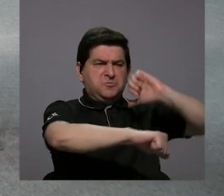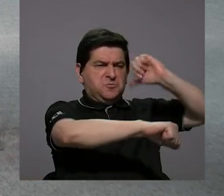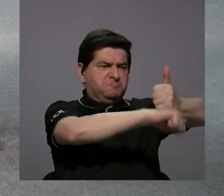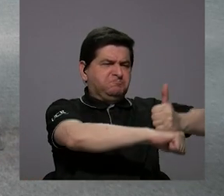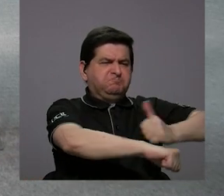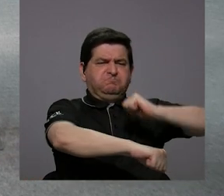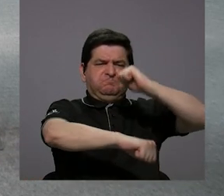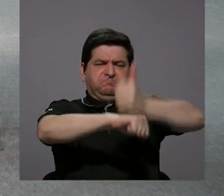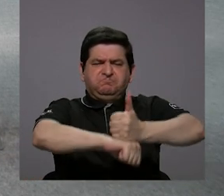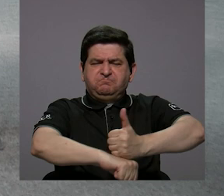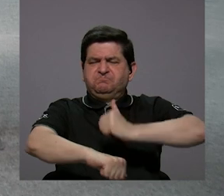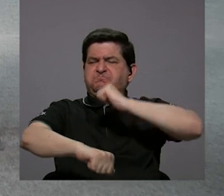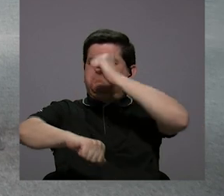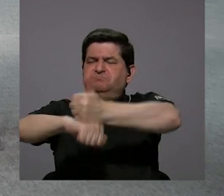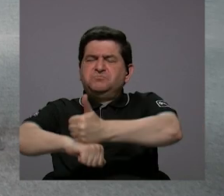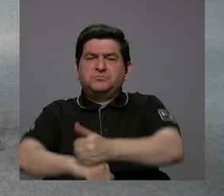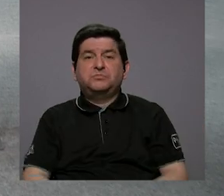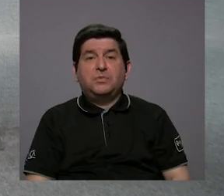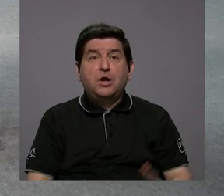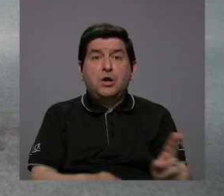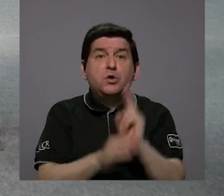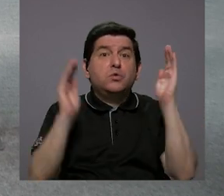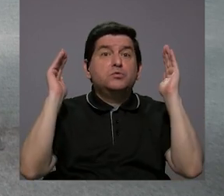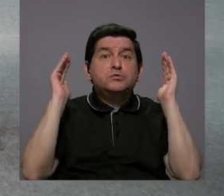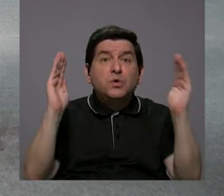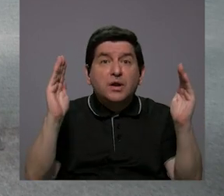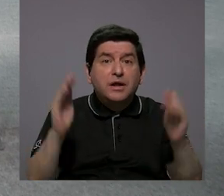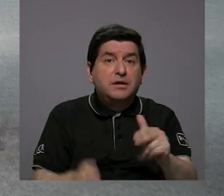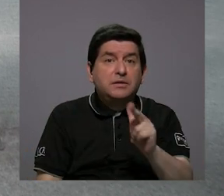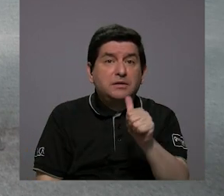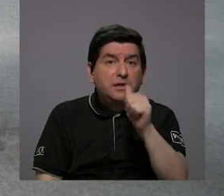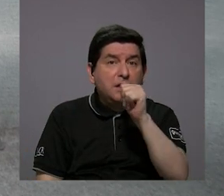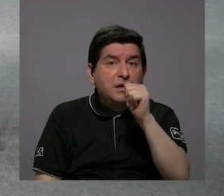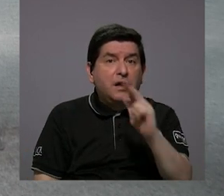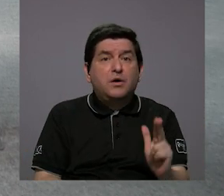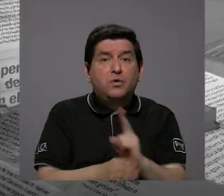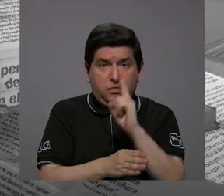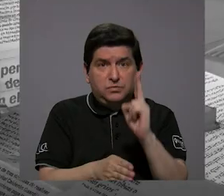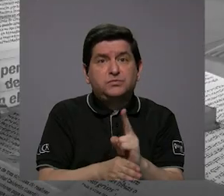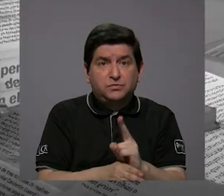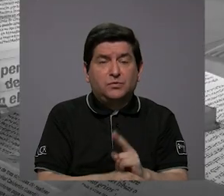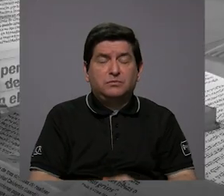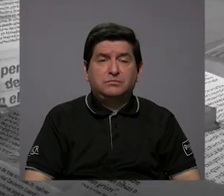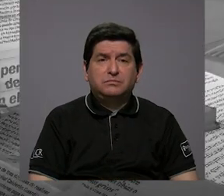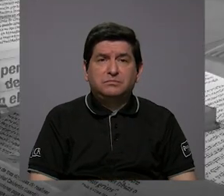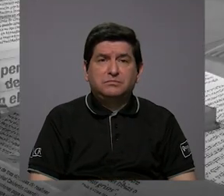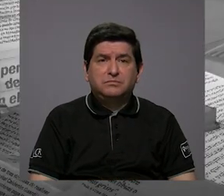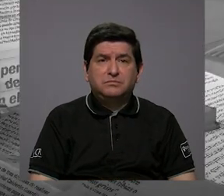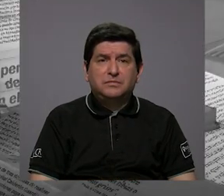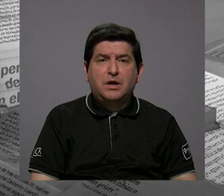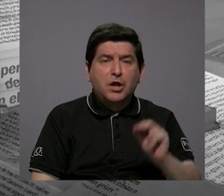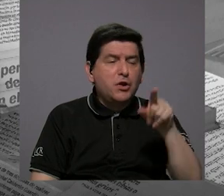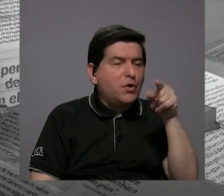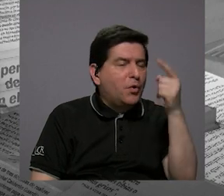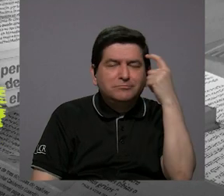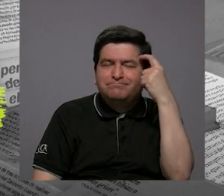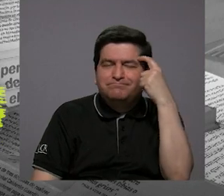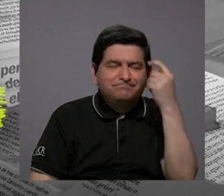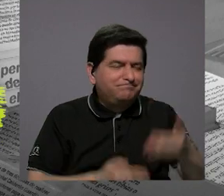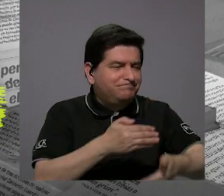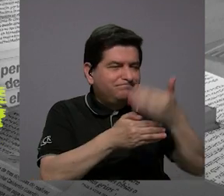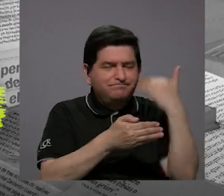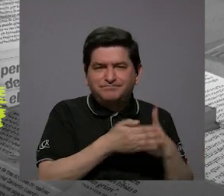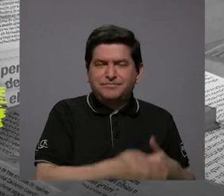instalan y hacen un uso grande del agua, entonces no se previó eso,